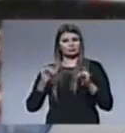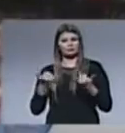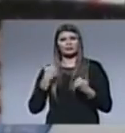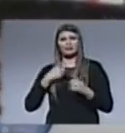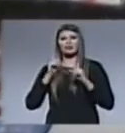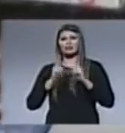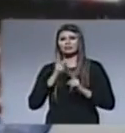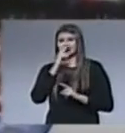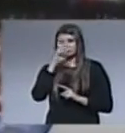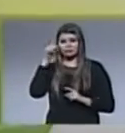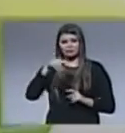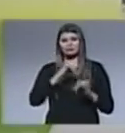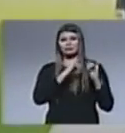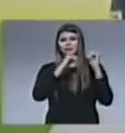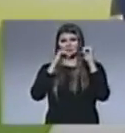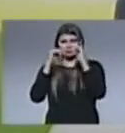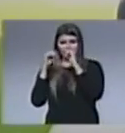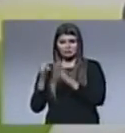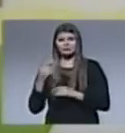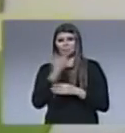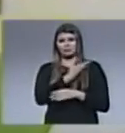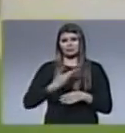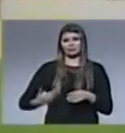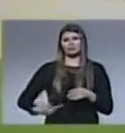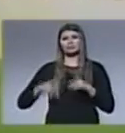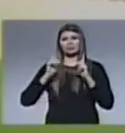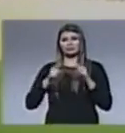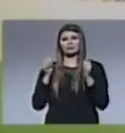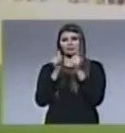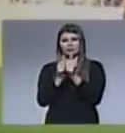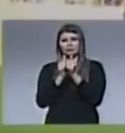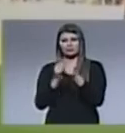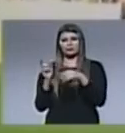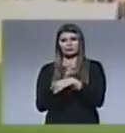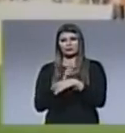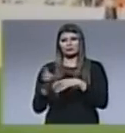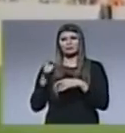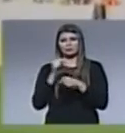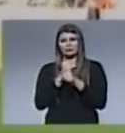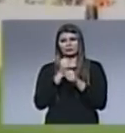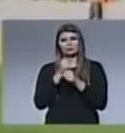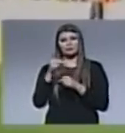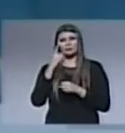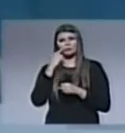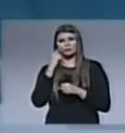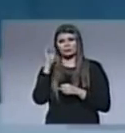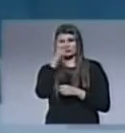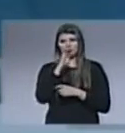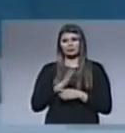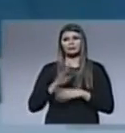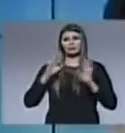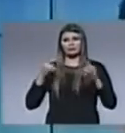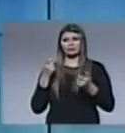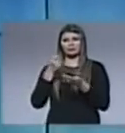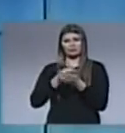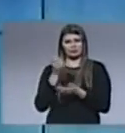Edmilson en su día fichado por el ahora presidente y Adriano sean los custodios de la carrera del joven crack brasileño acreditados